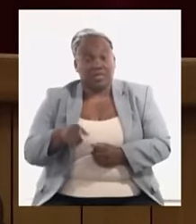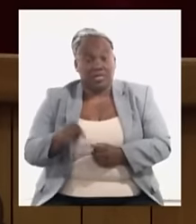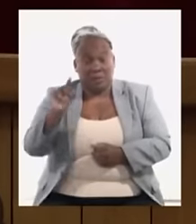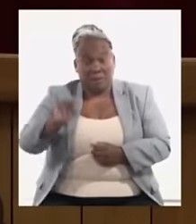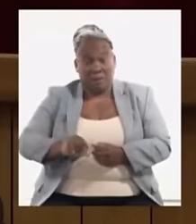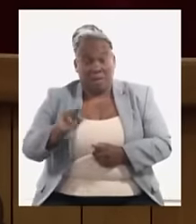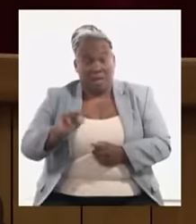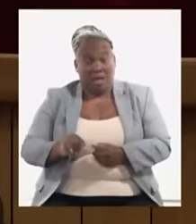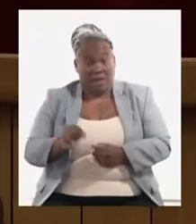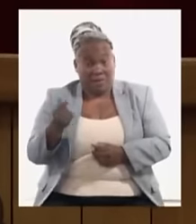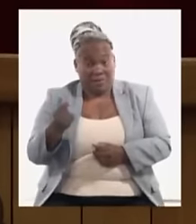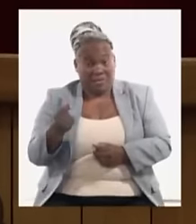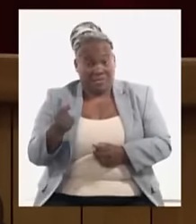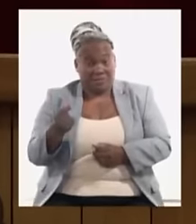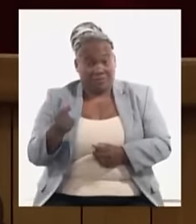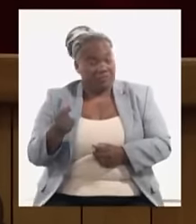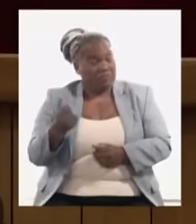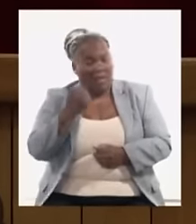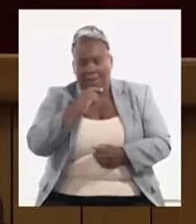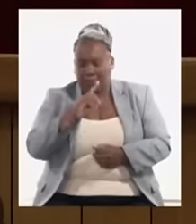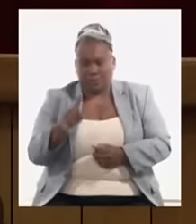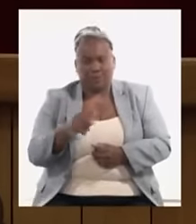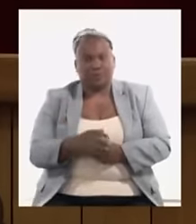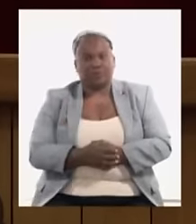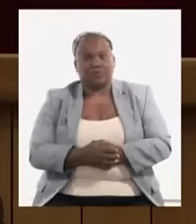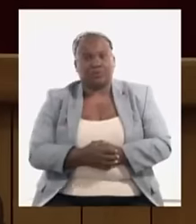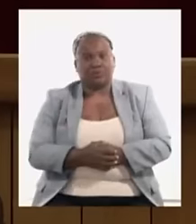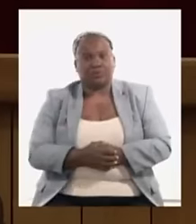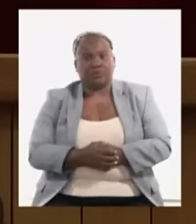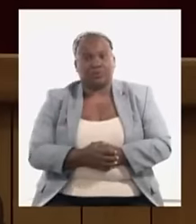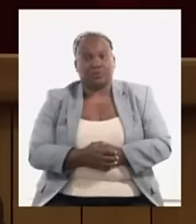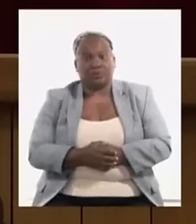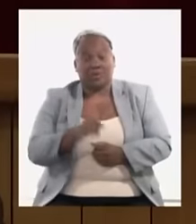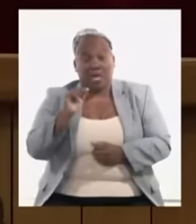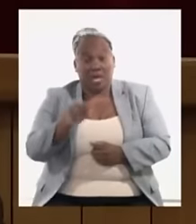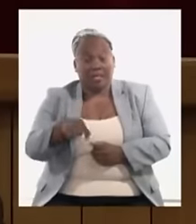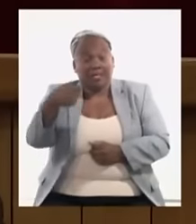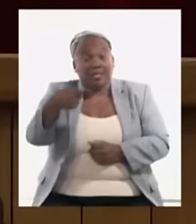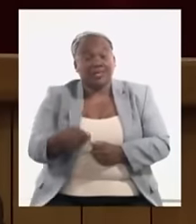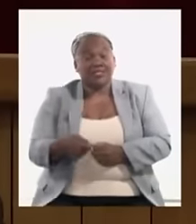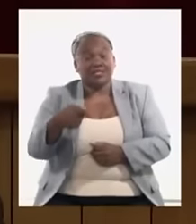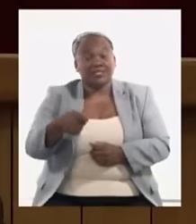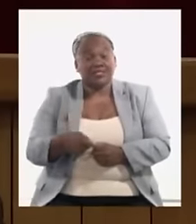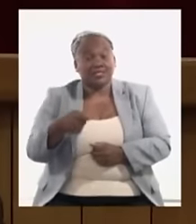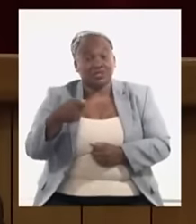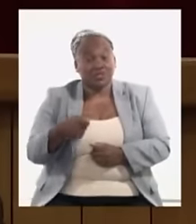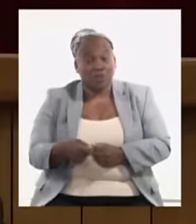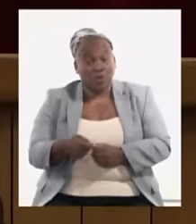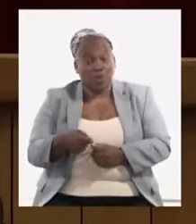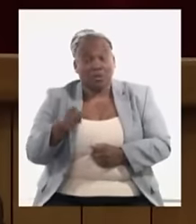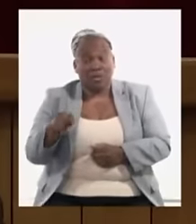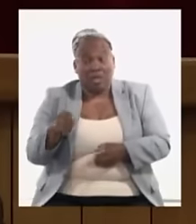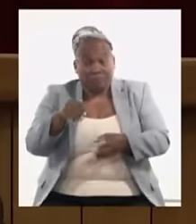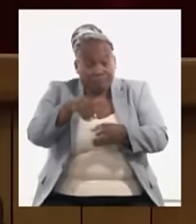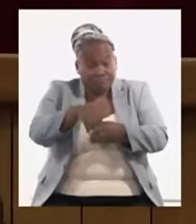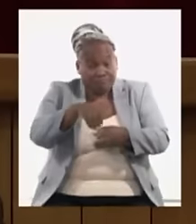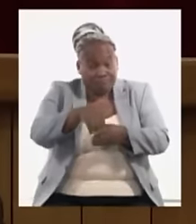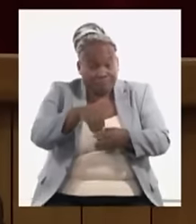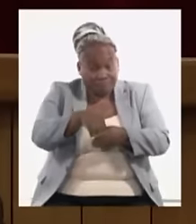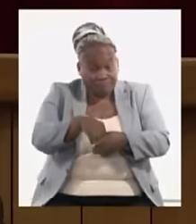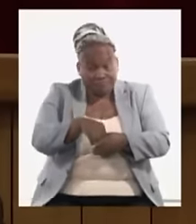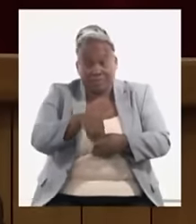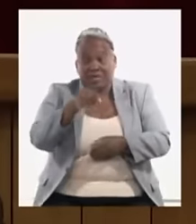precios especulativos para ello se ha tomado la decisión de implementar incentivos